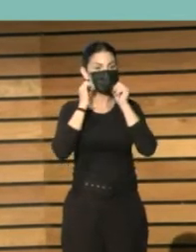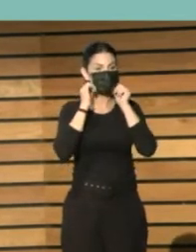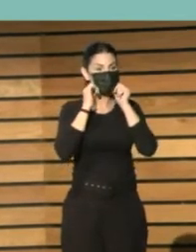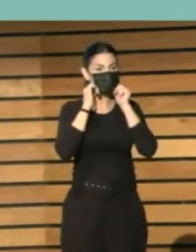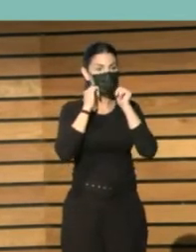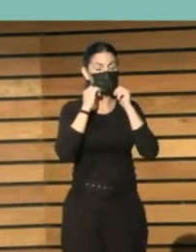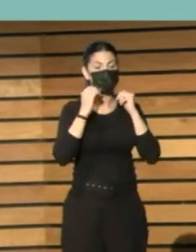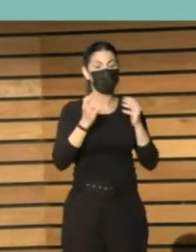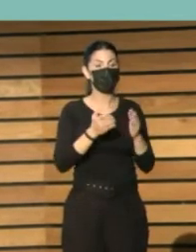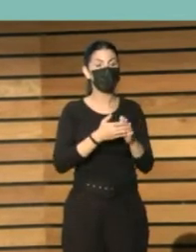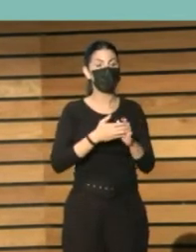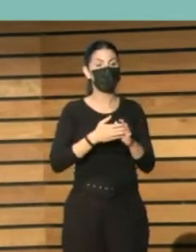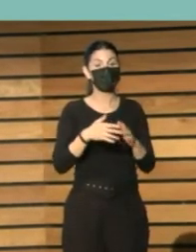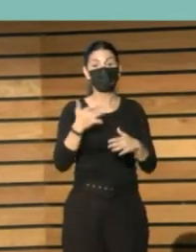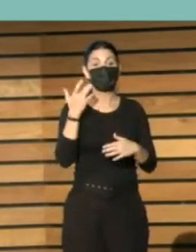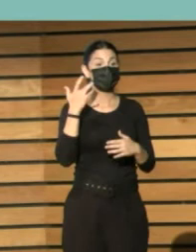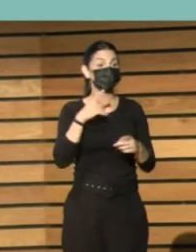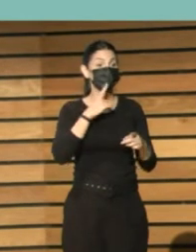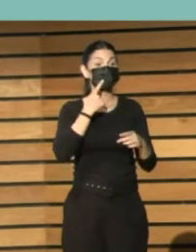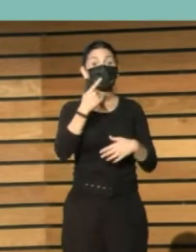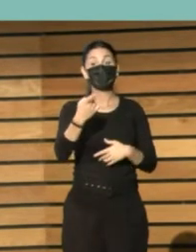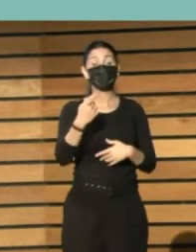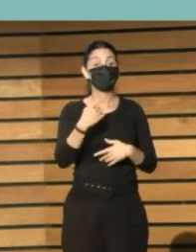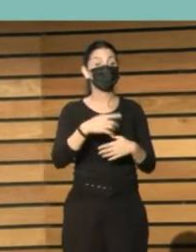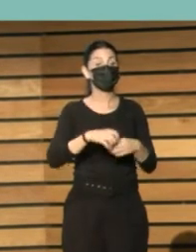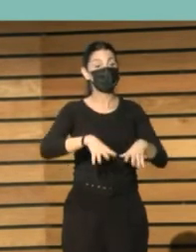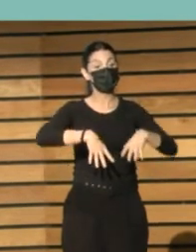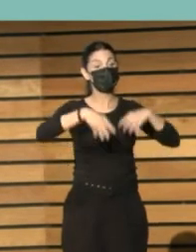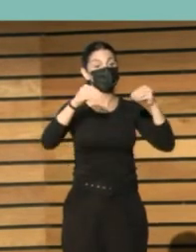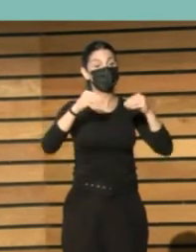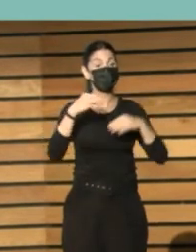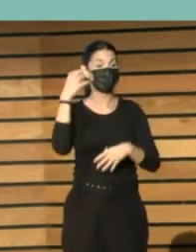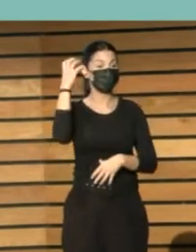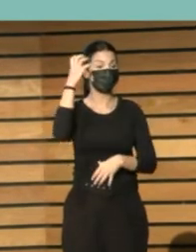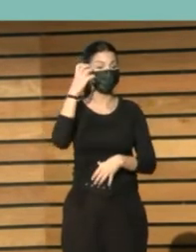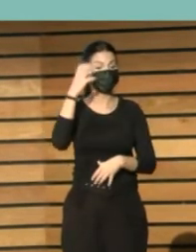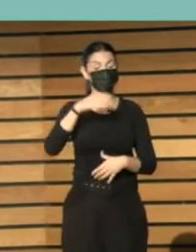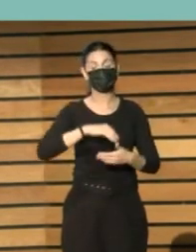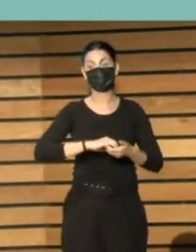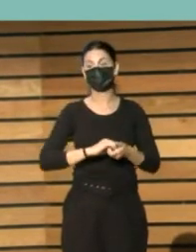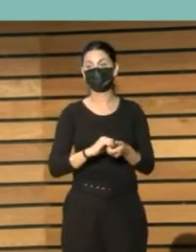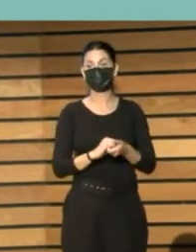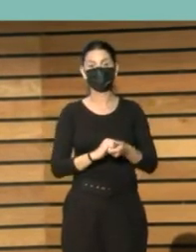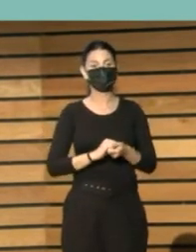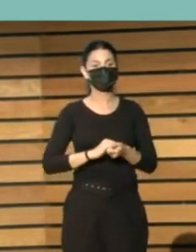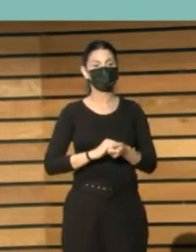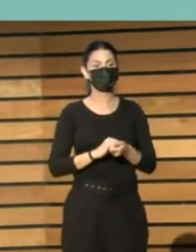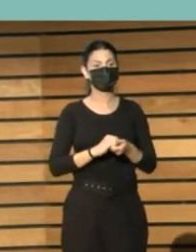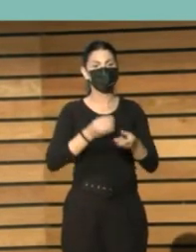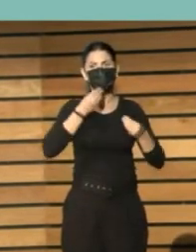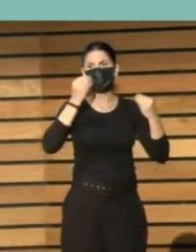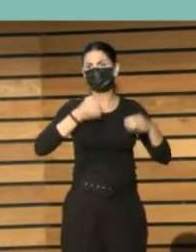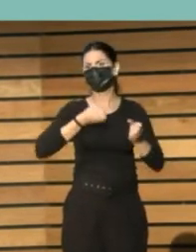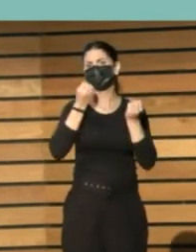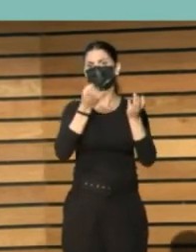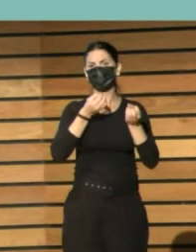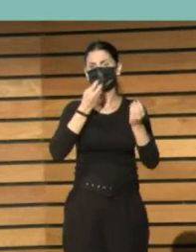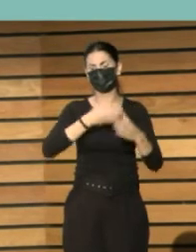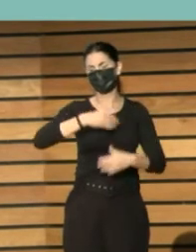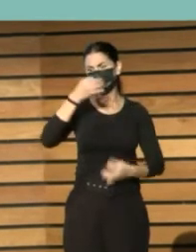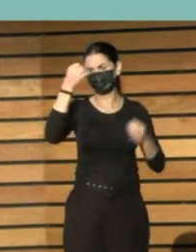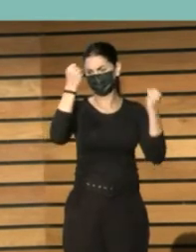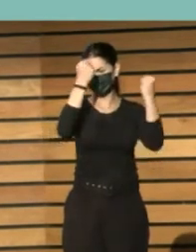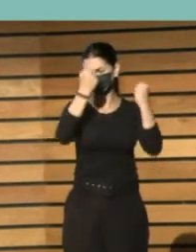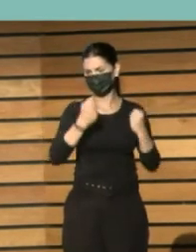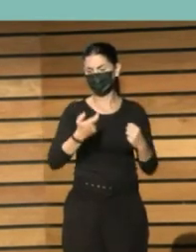agendaron ir al palacio de congresos. Y tuvo la suerte de escuchar a Fusi, que hizo un discurso magistral. Yo no lo